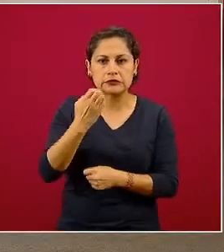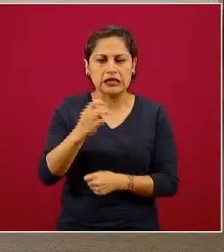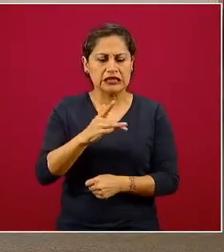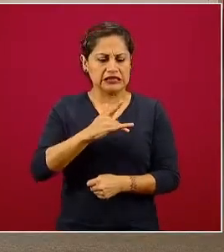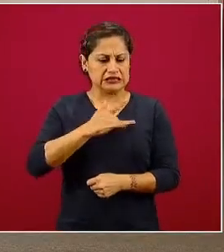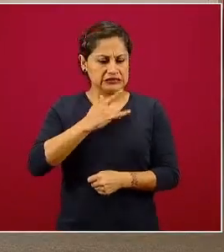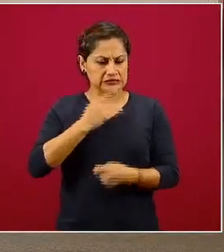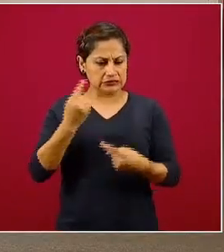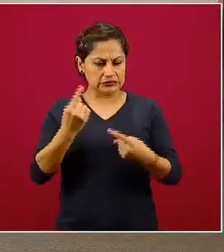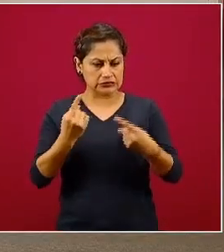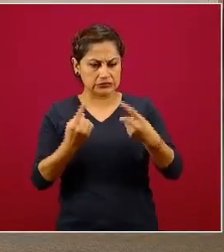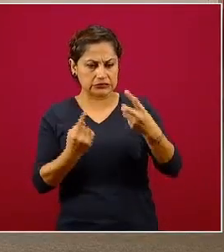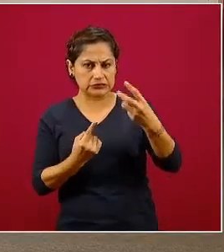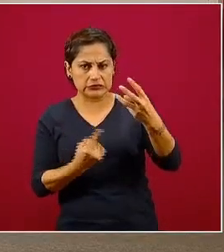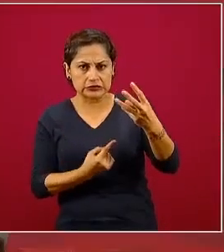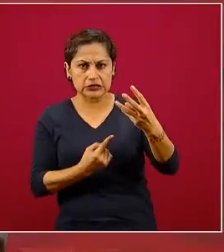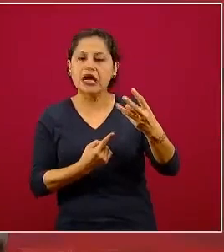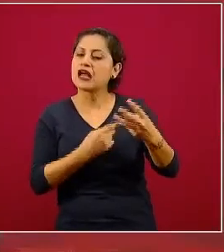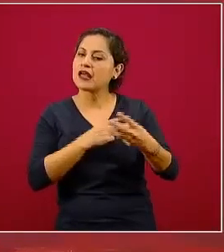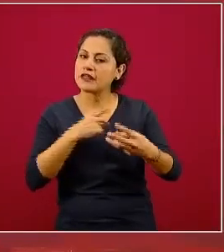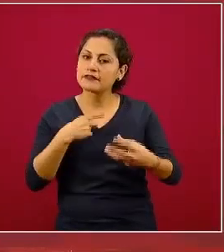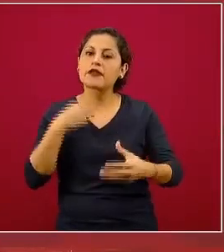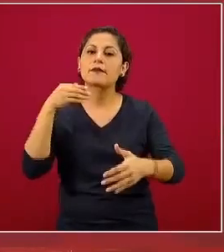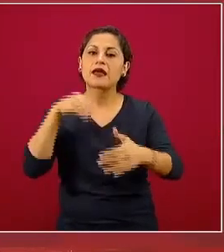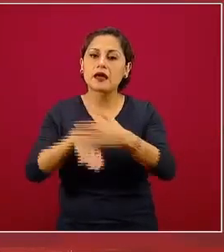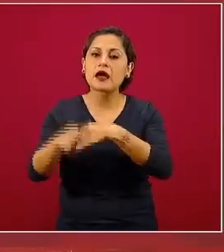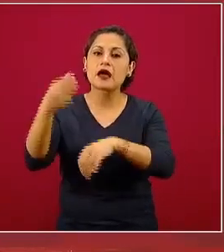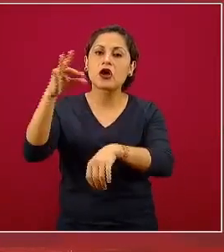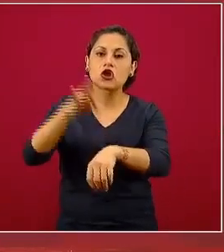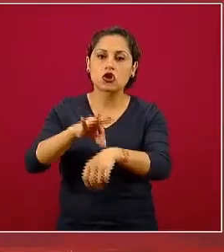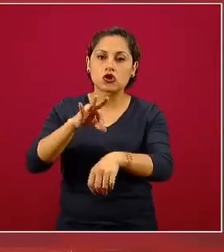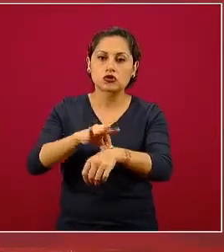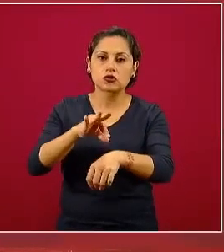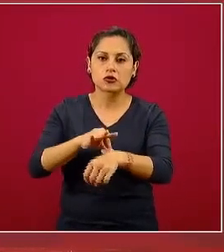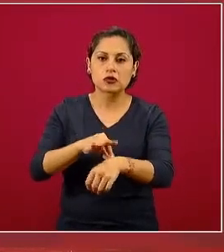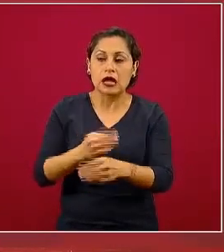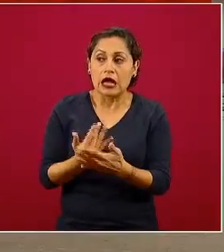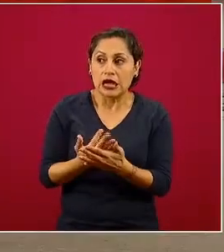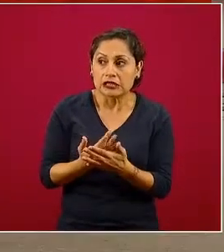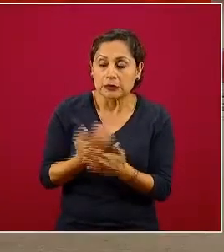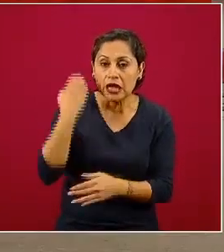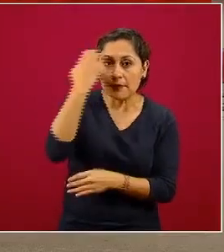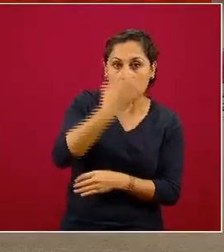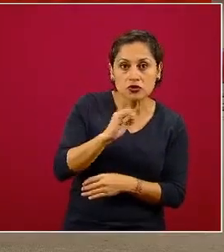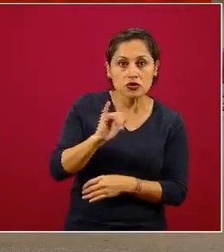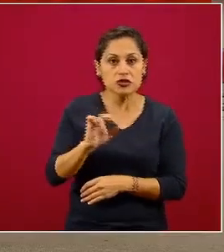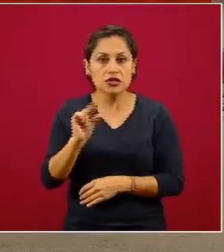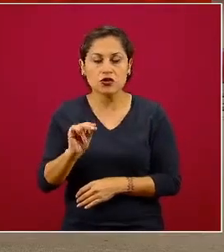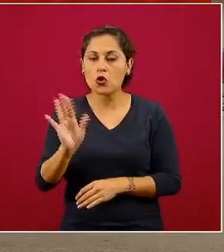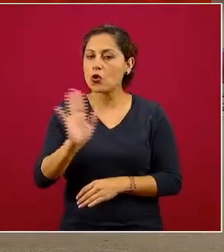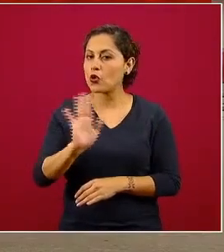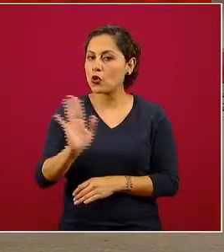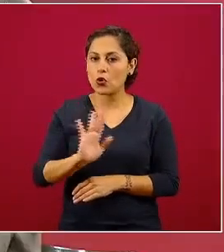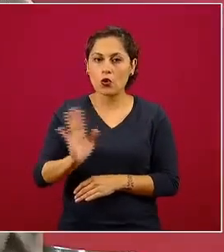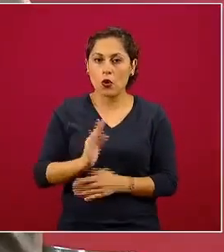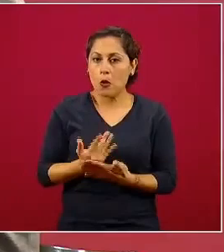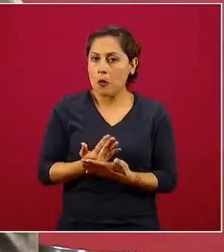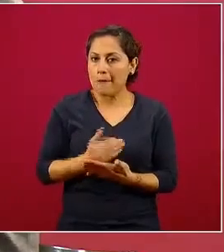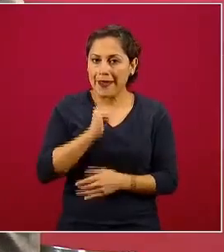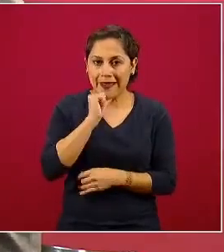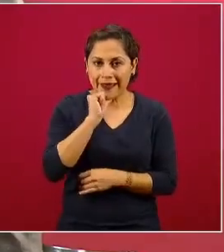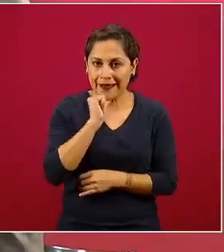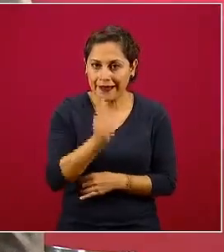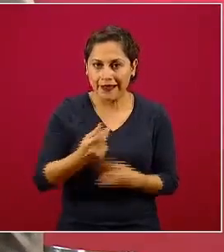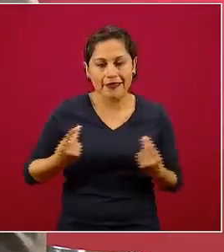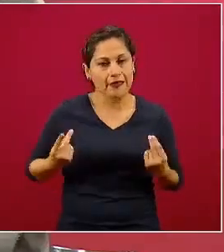síntomas y que no se esperen a buscar hacer la prueba confirmatoria, que acudan para una valoración